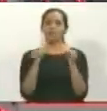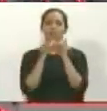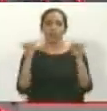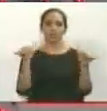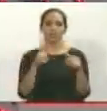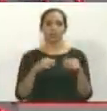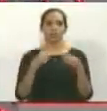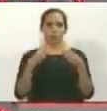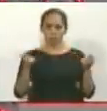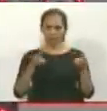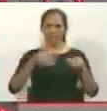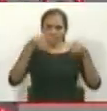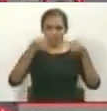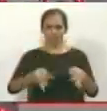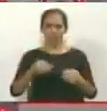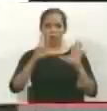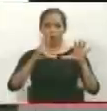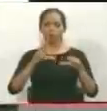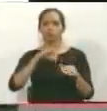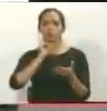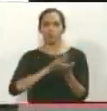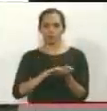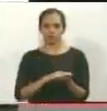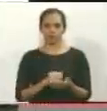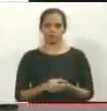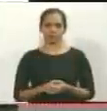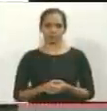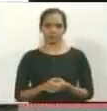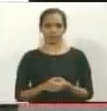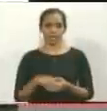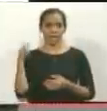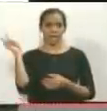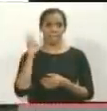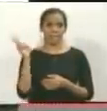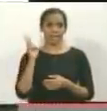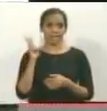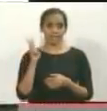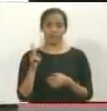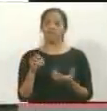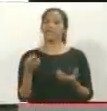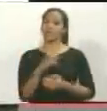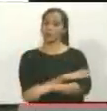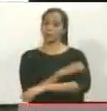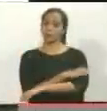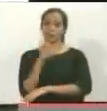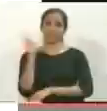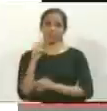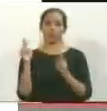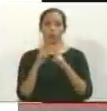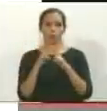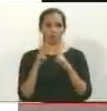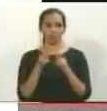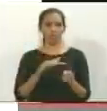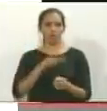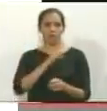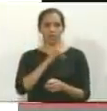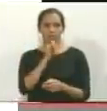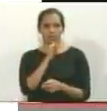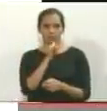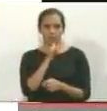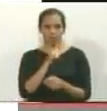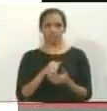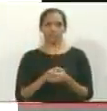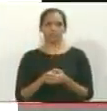atentado real con ocho víctimas mortales. En Venezuela, la derecha venezolana conocedora de los falsos, positivos,